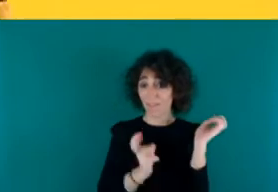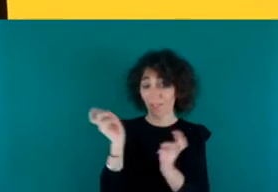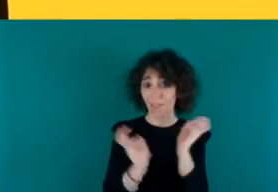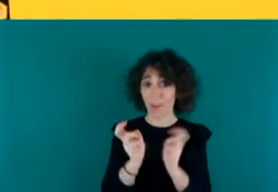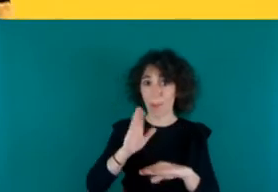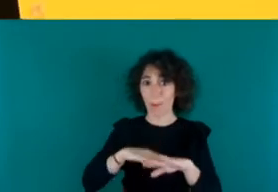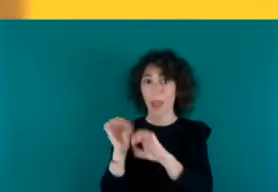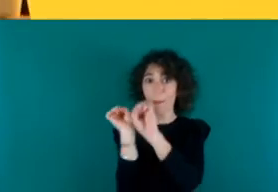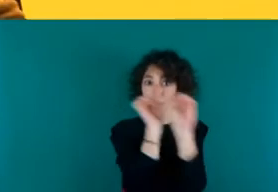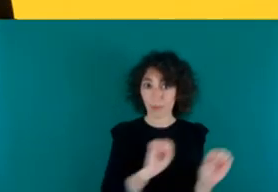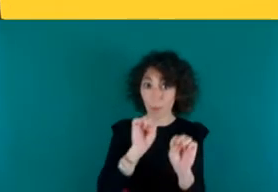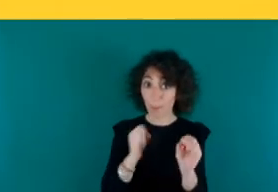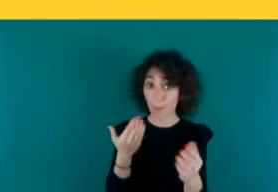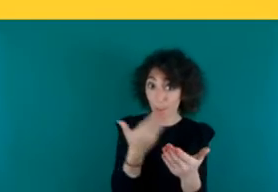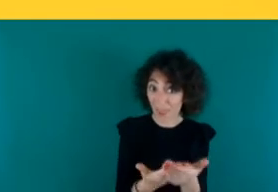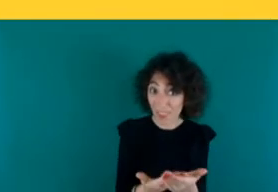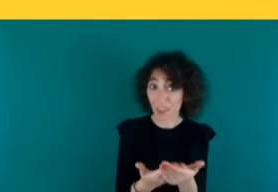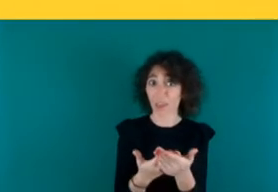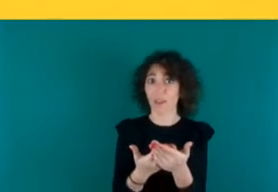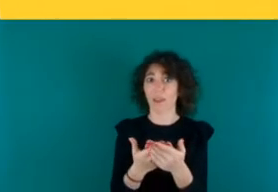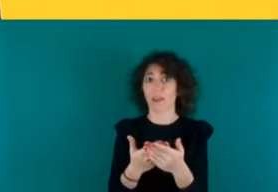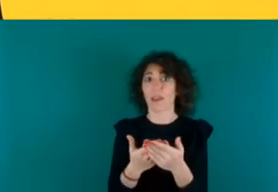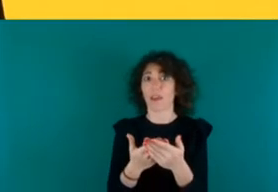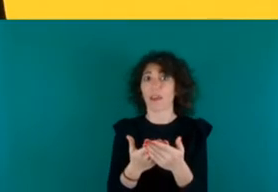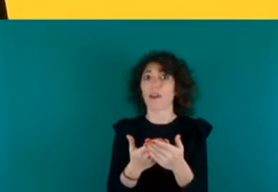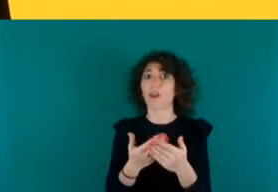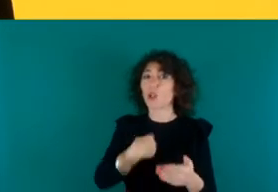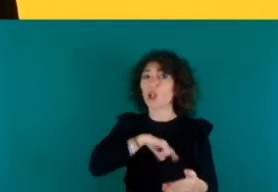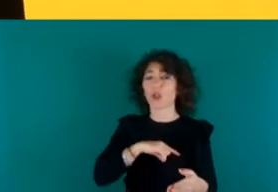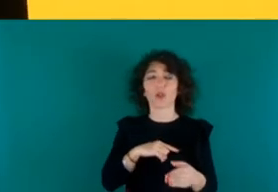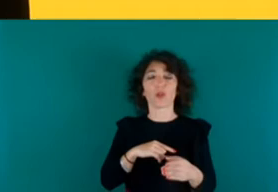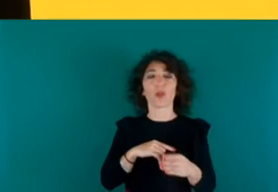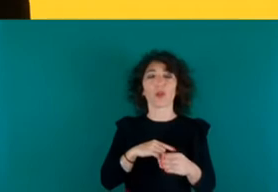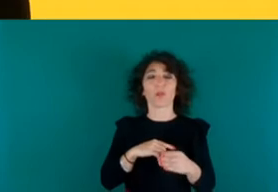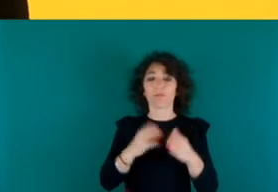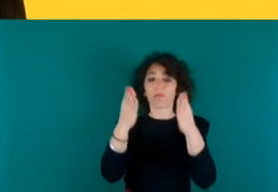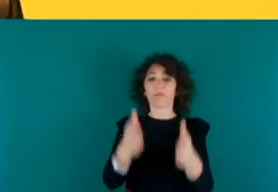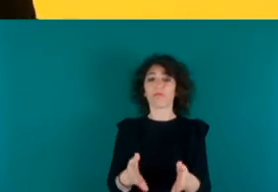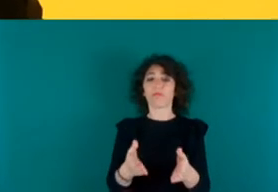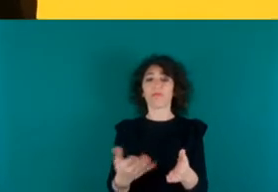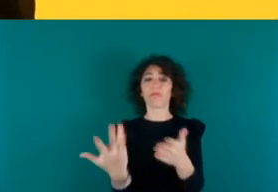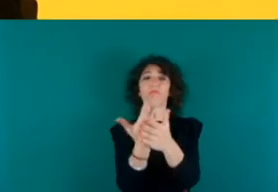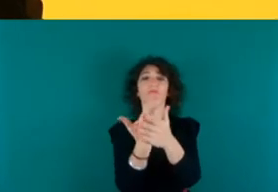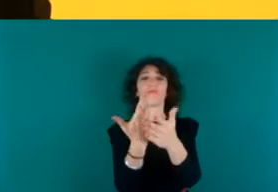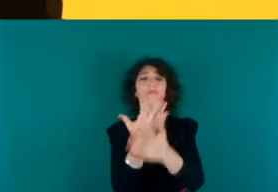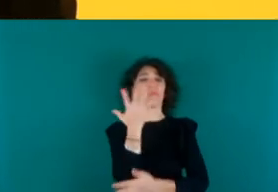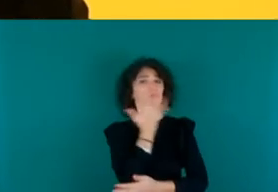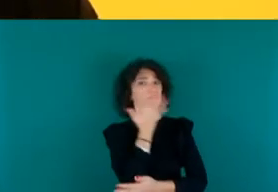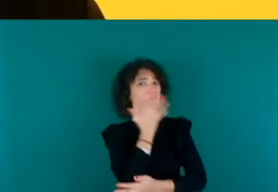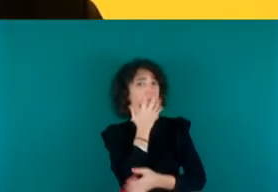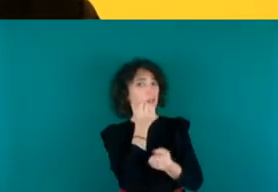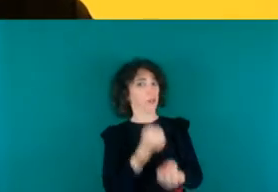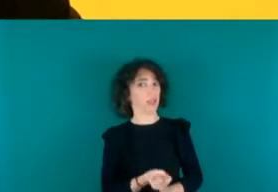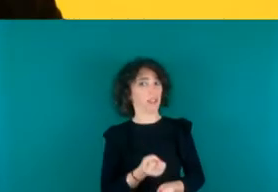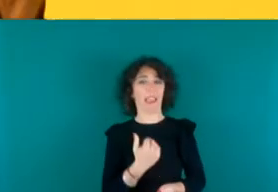protección, que vienen a solicitar refugio, partimos de la base de que nos vienen a mentir. Es decir, que esta